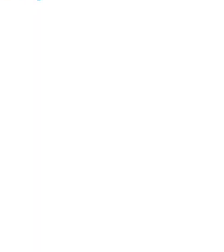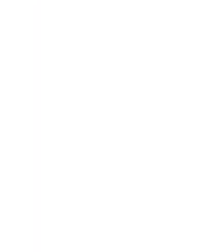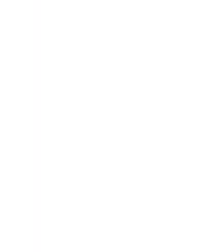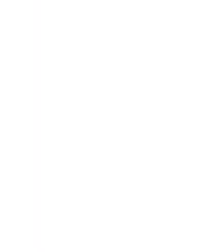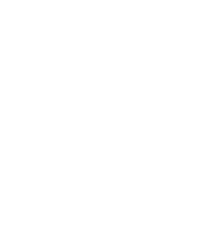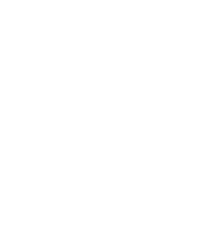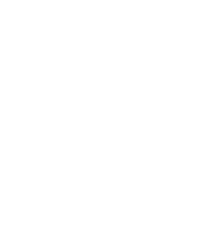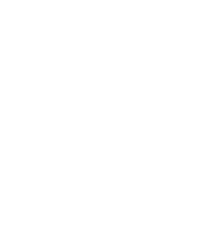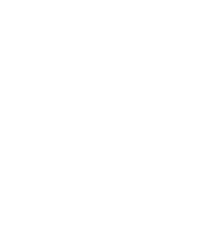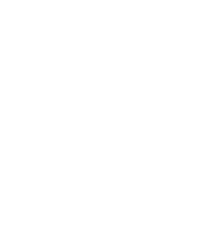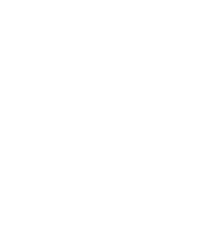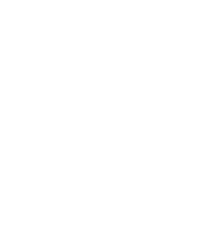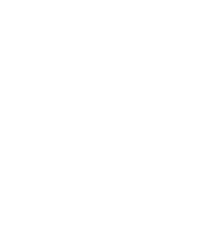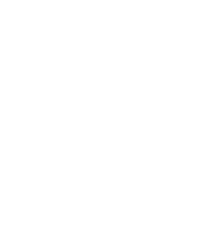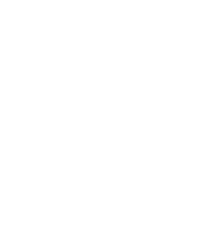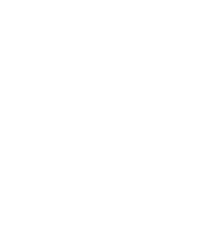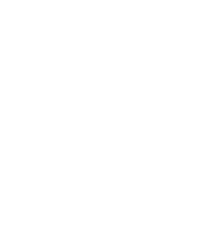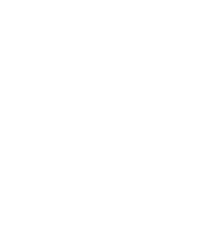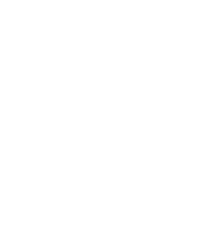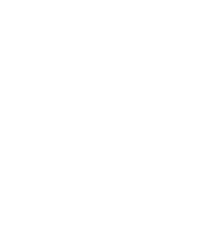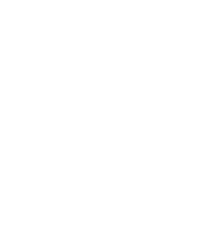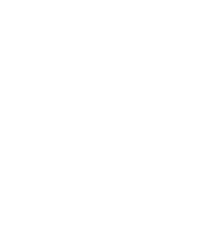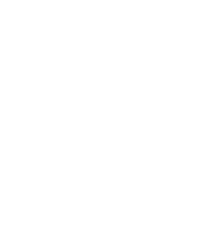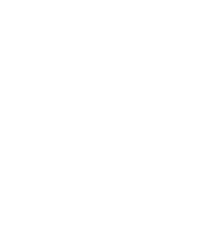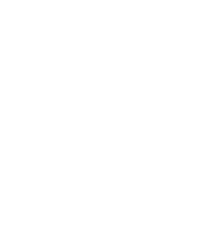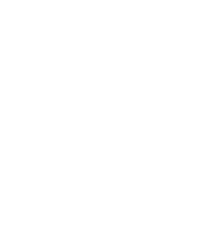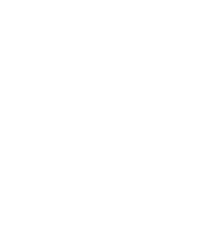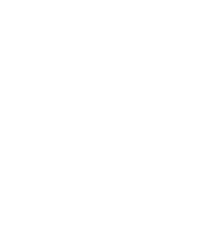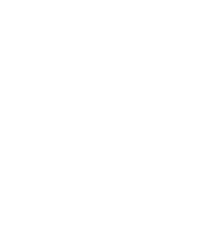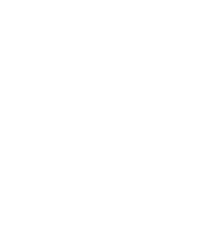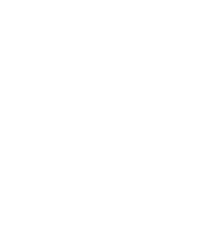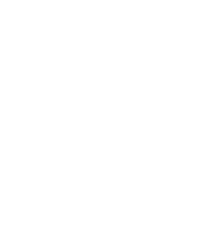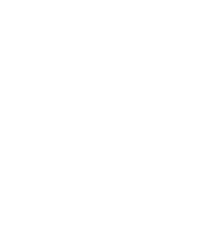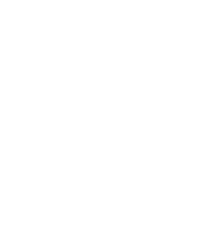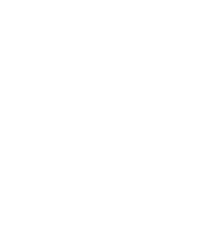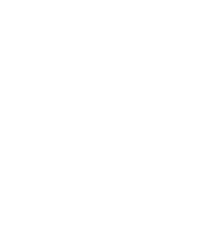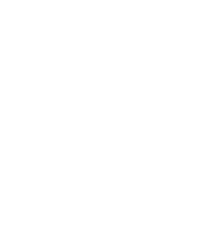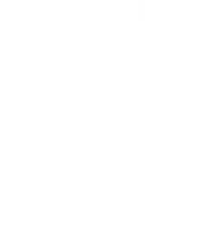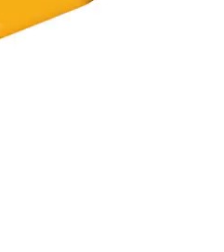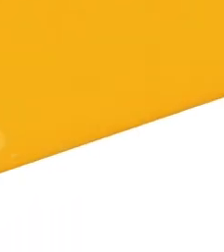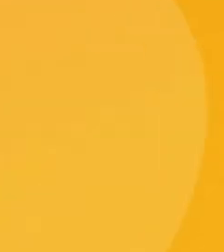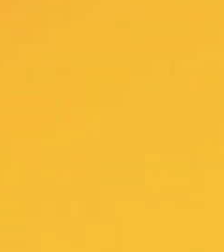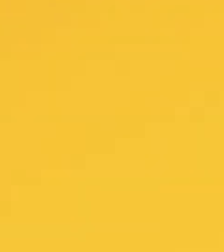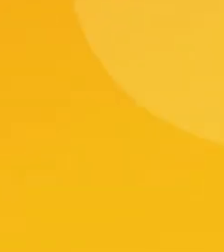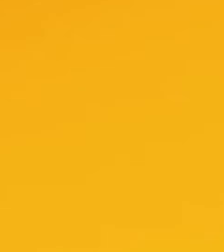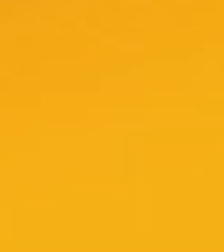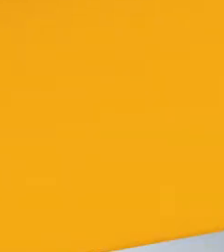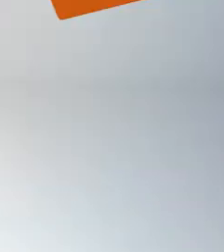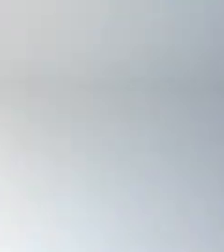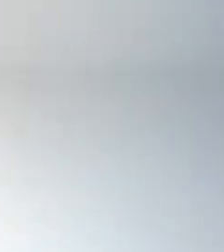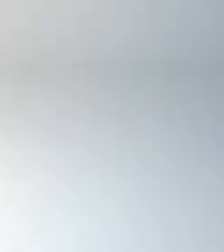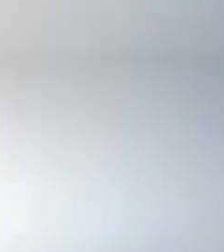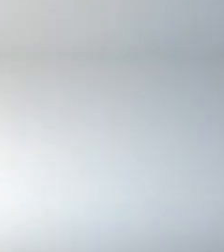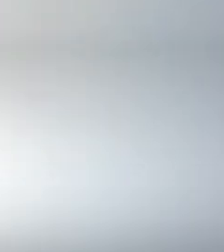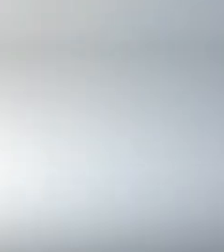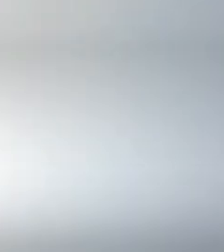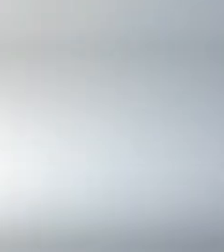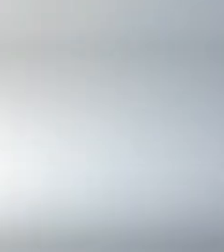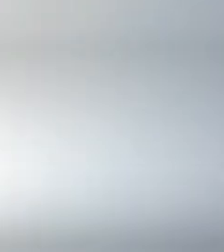Les invito a que continúen con y